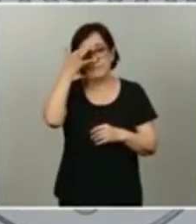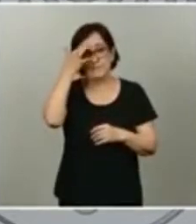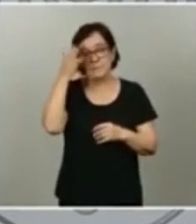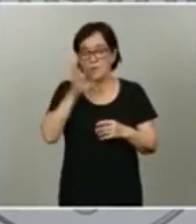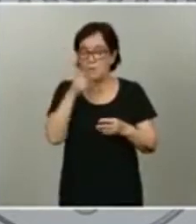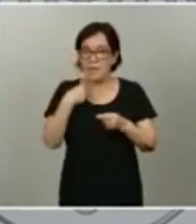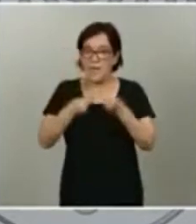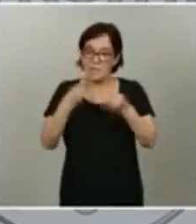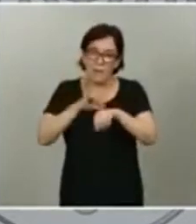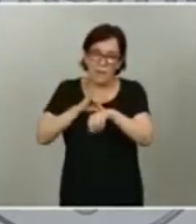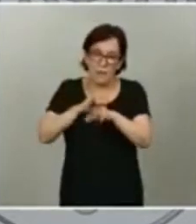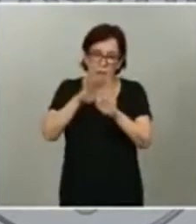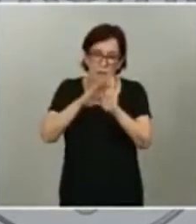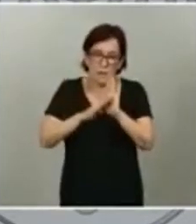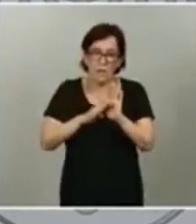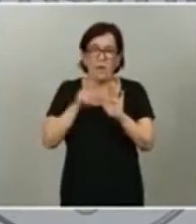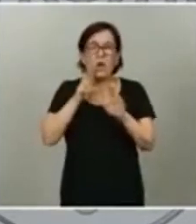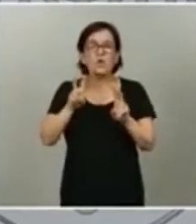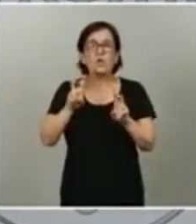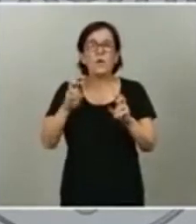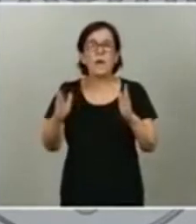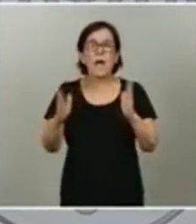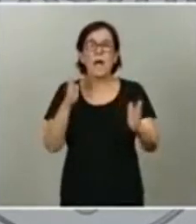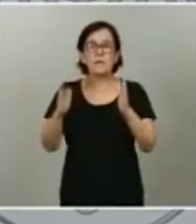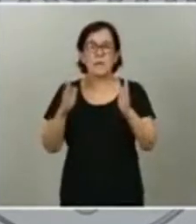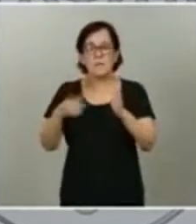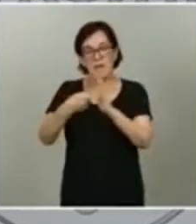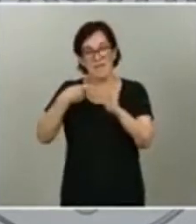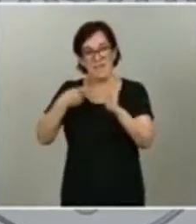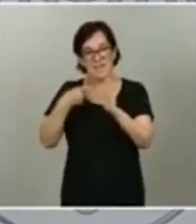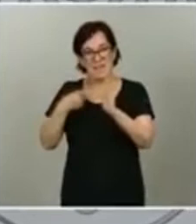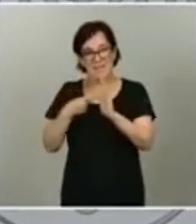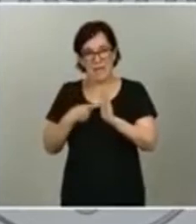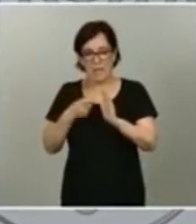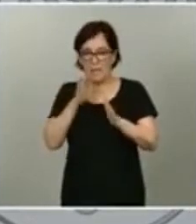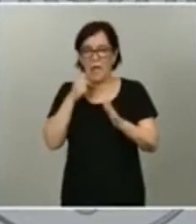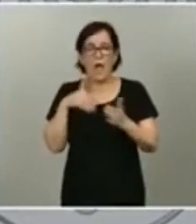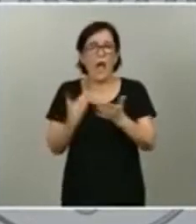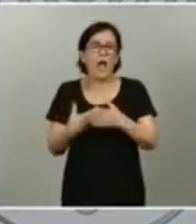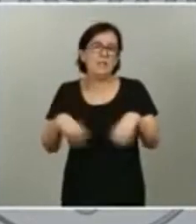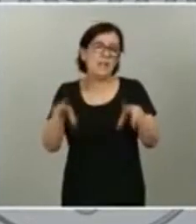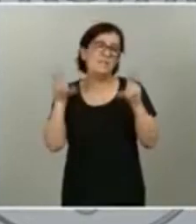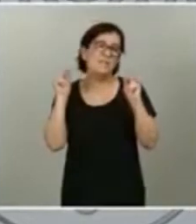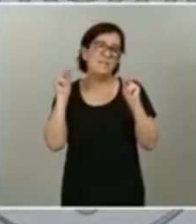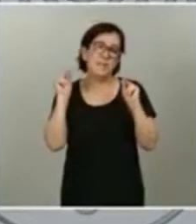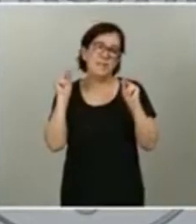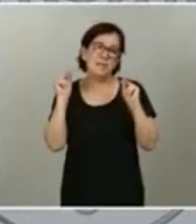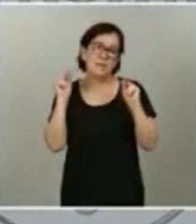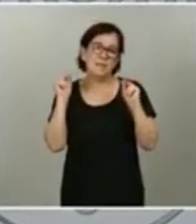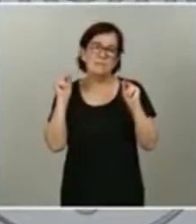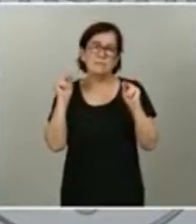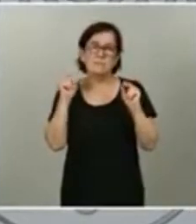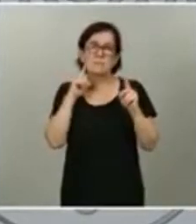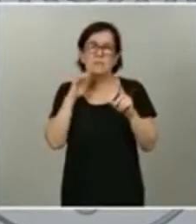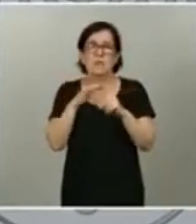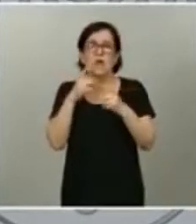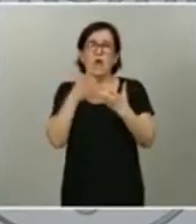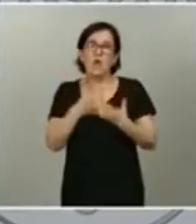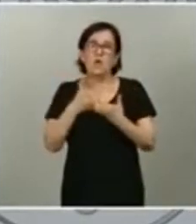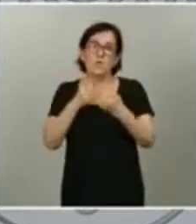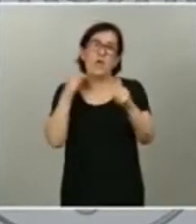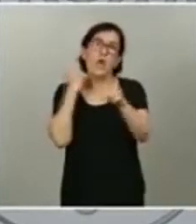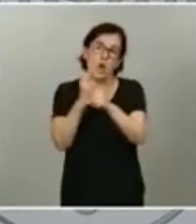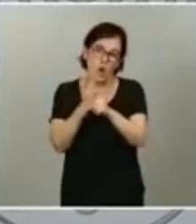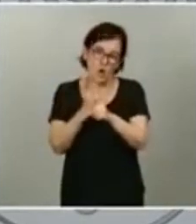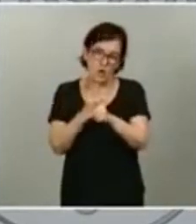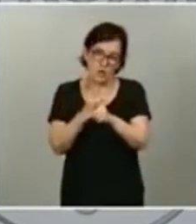en esta nueva etapa de desescalada y hasta el fin del estado de situación de lucha contra el virus. O lo